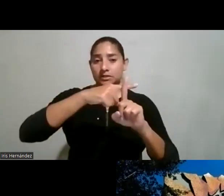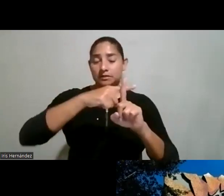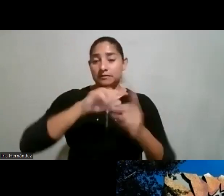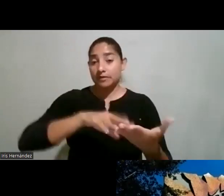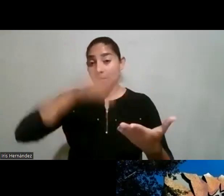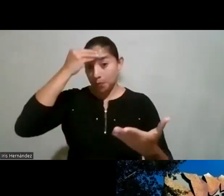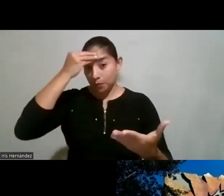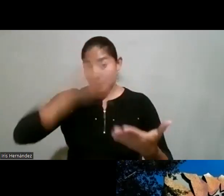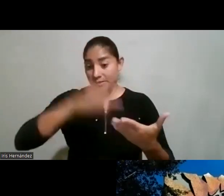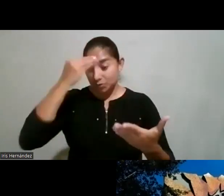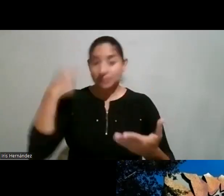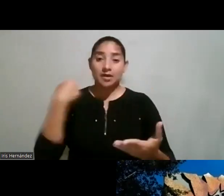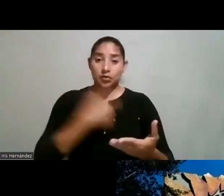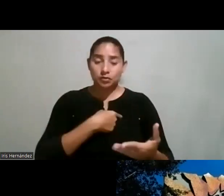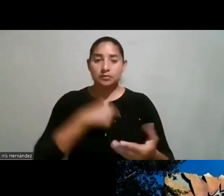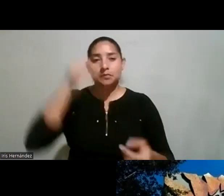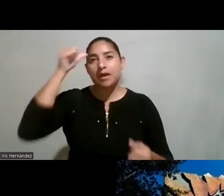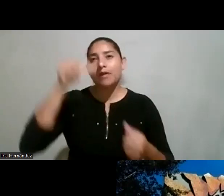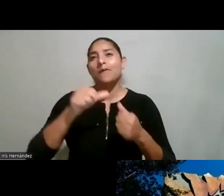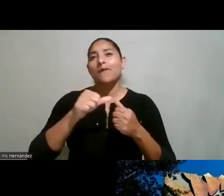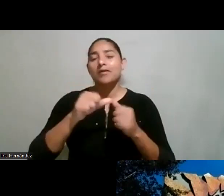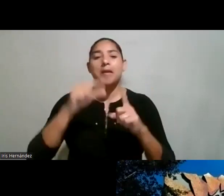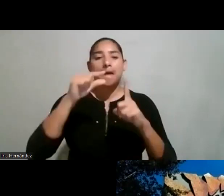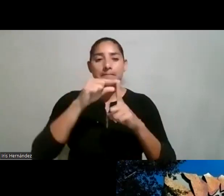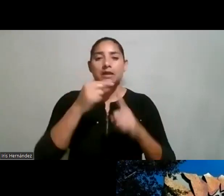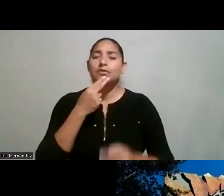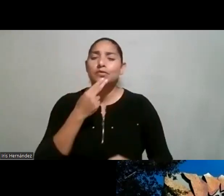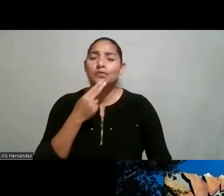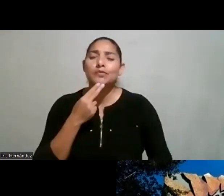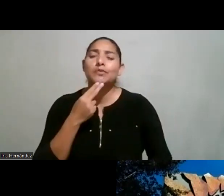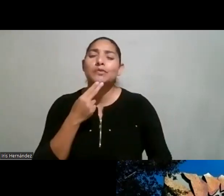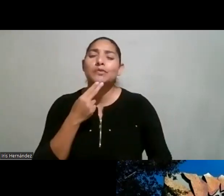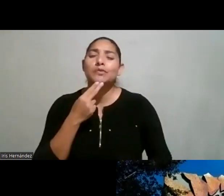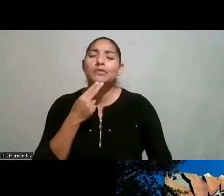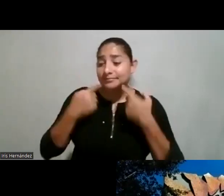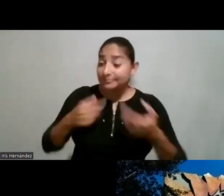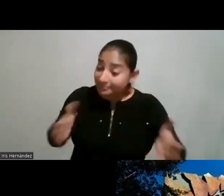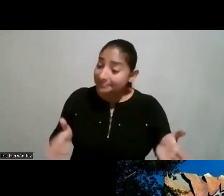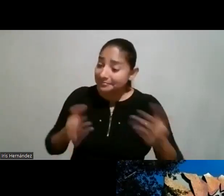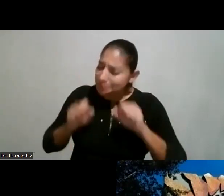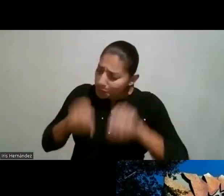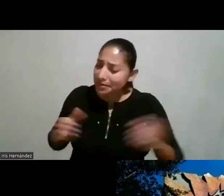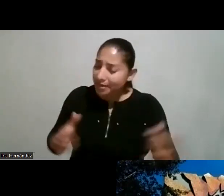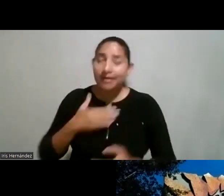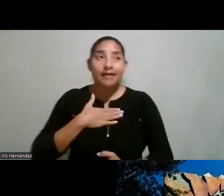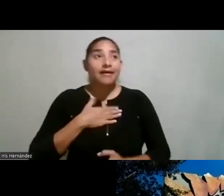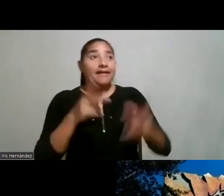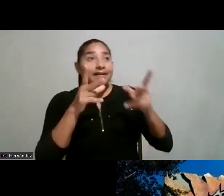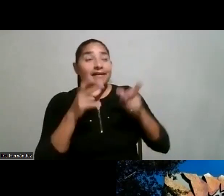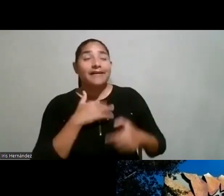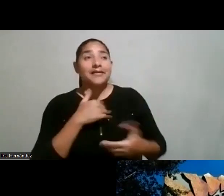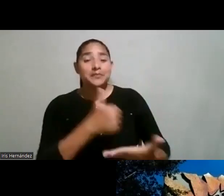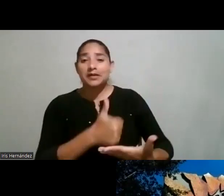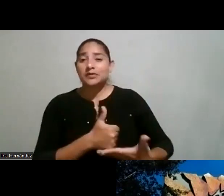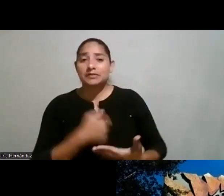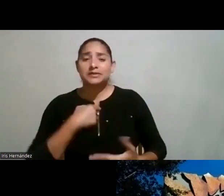de uno uno recuerda siempre aquella palabra amable aquel gesto de ánimo verdad aquella persona que le ayudaba